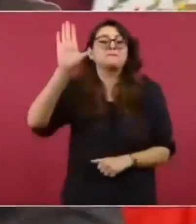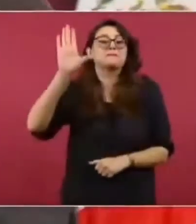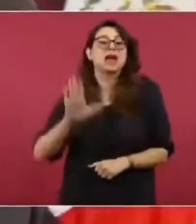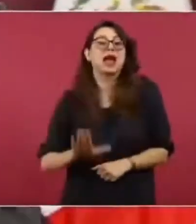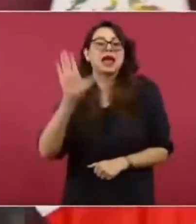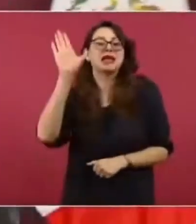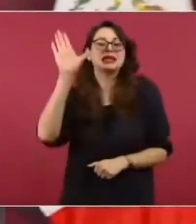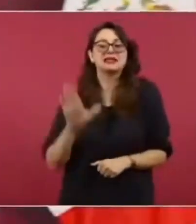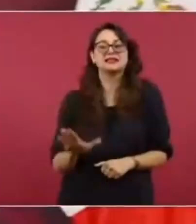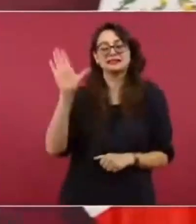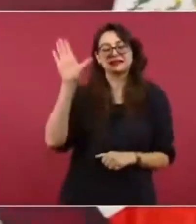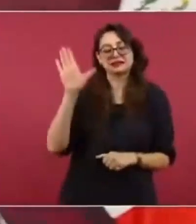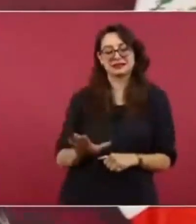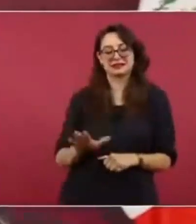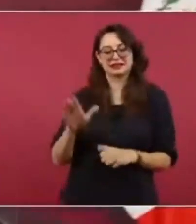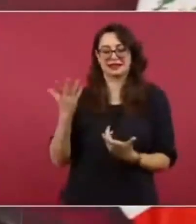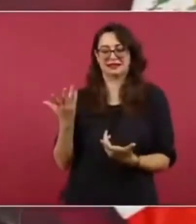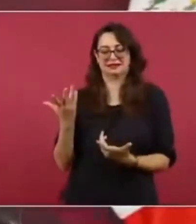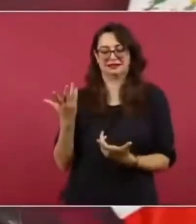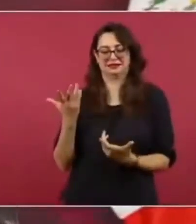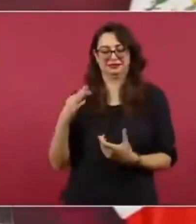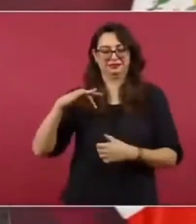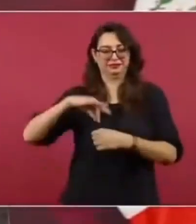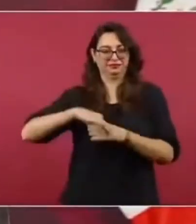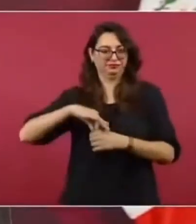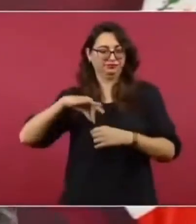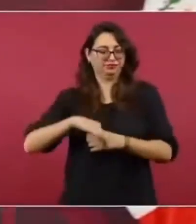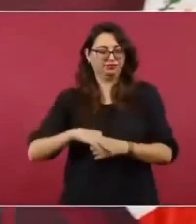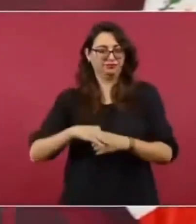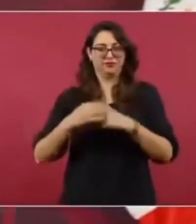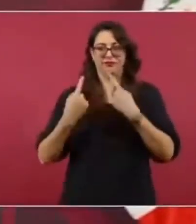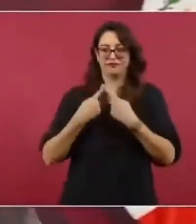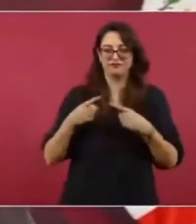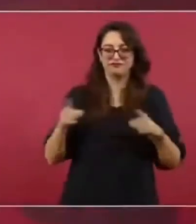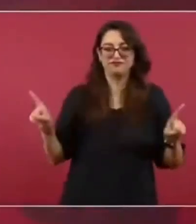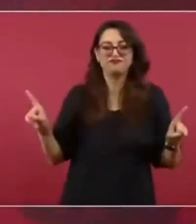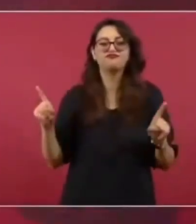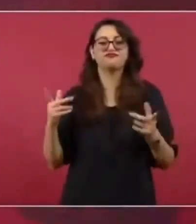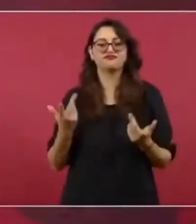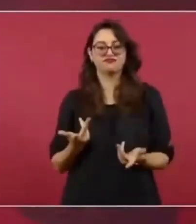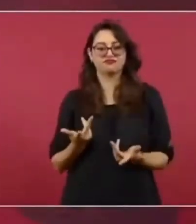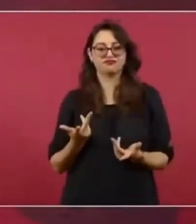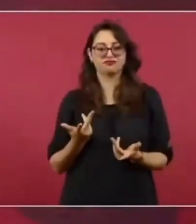porque porque no se podía mantener el partido único